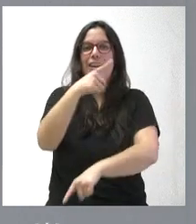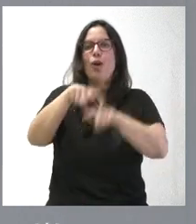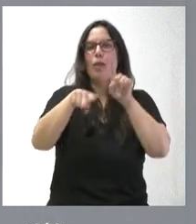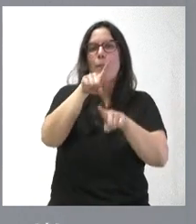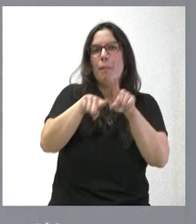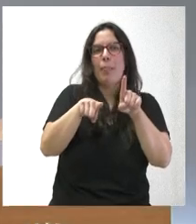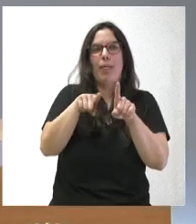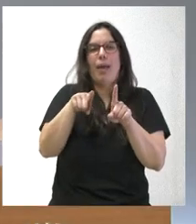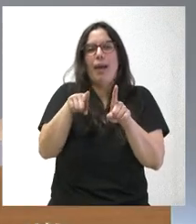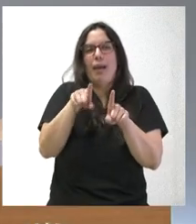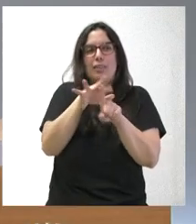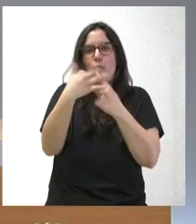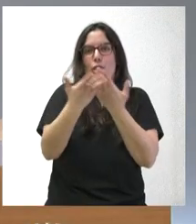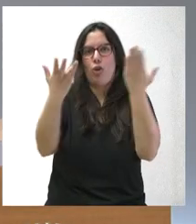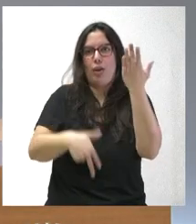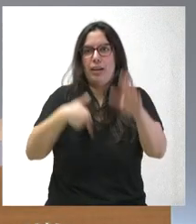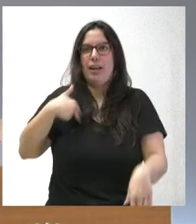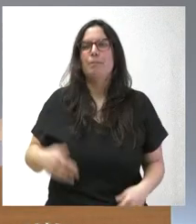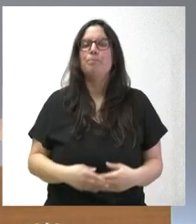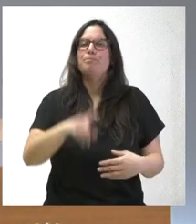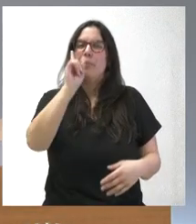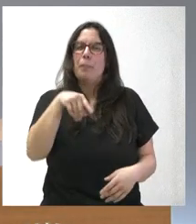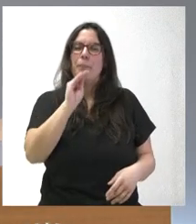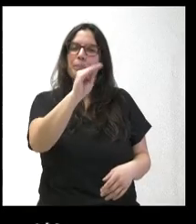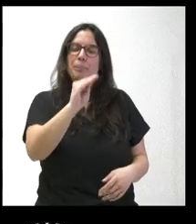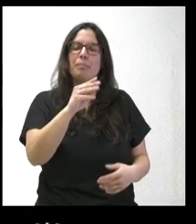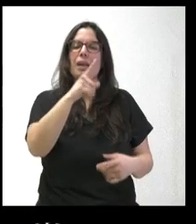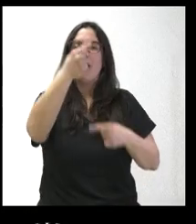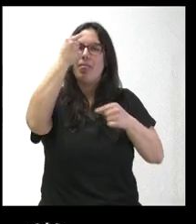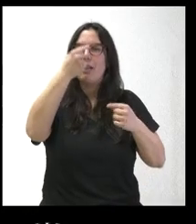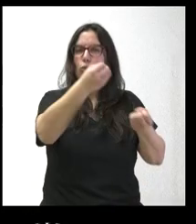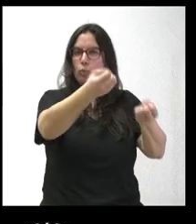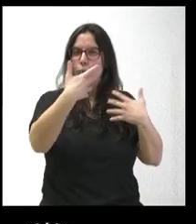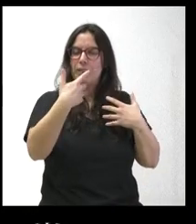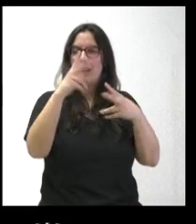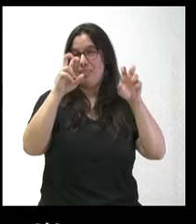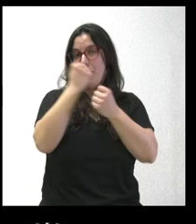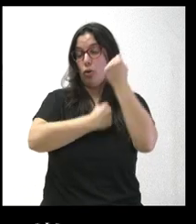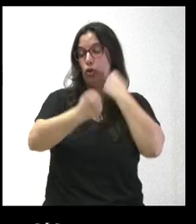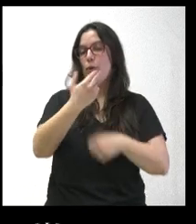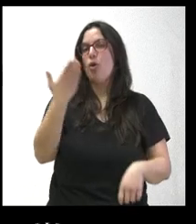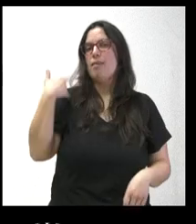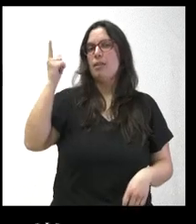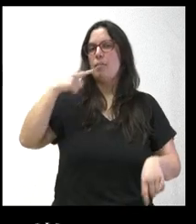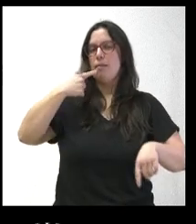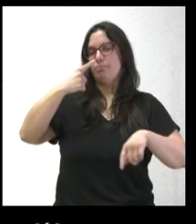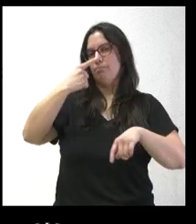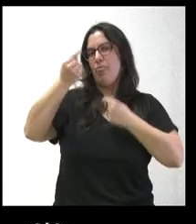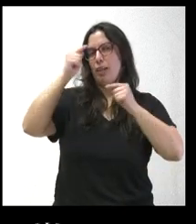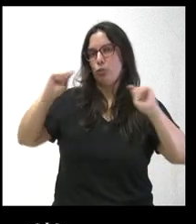que se requieran. Sí, por completar, los datos que nos ha comentado económicos. Ayer salió también el dato de